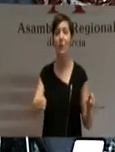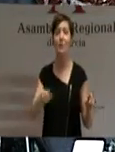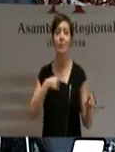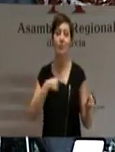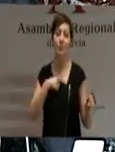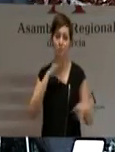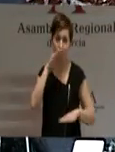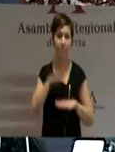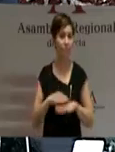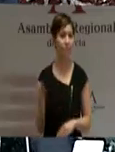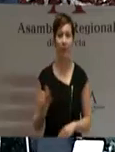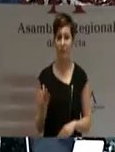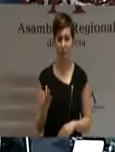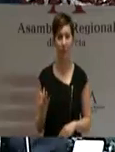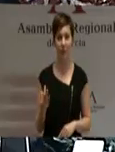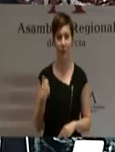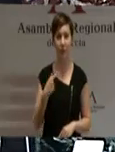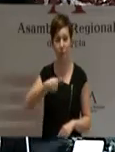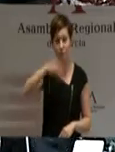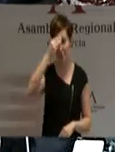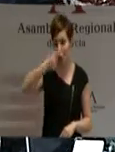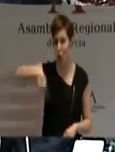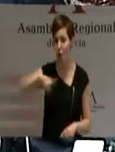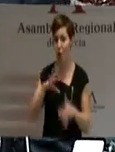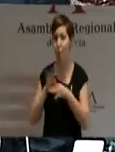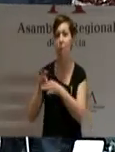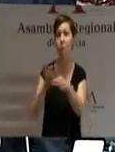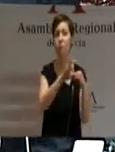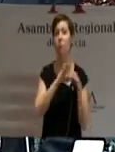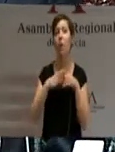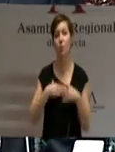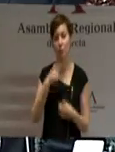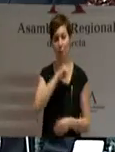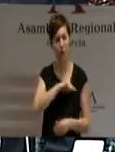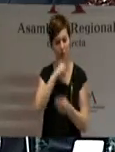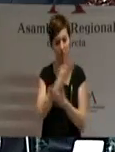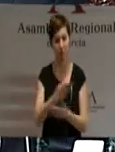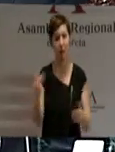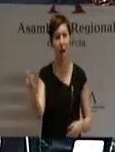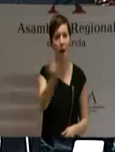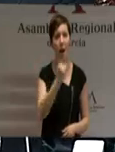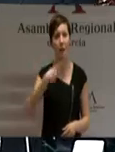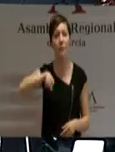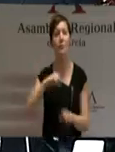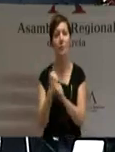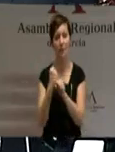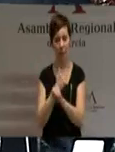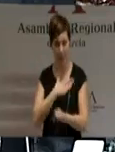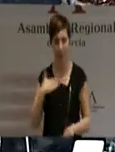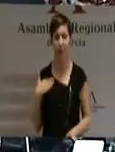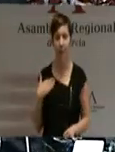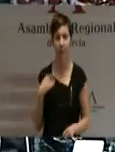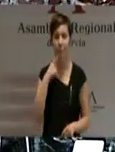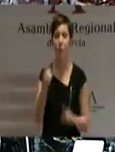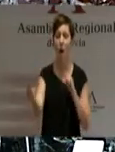Cuento con todos ustedes porque estoy convencido de que todos somos conscientes de que la confrontación permanente ni